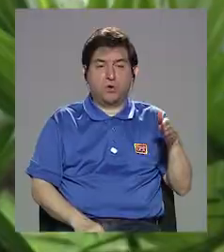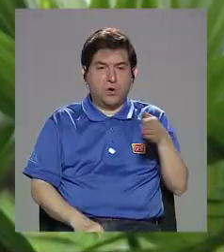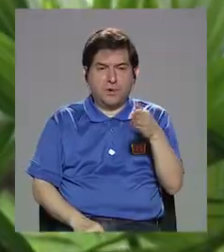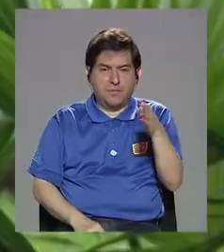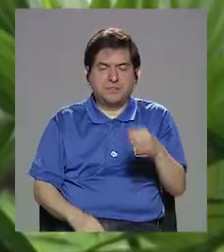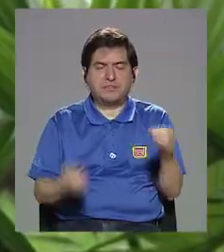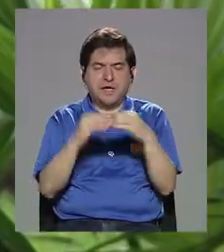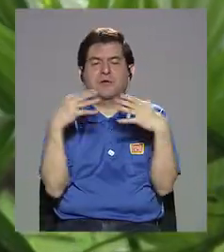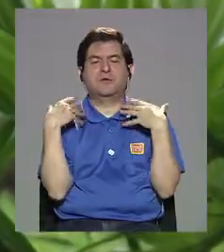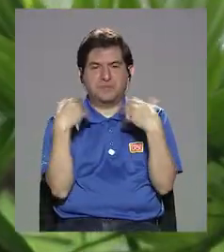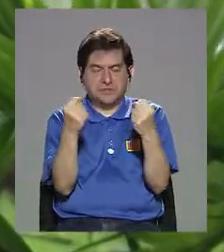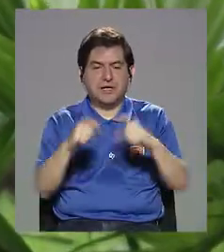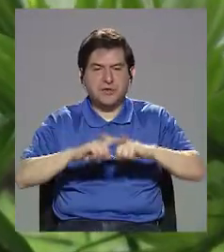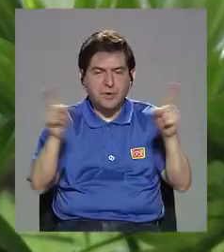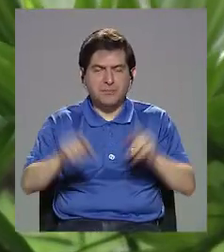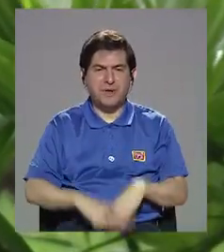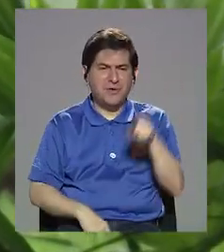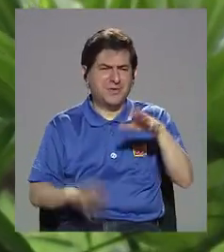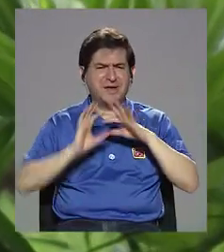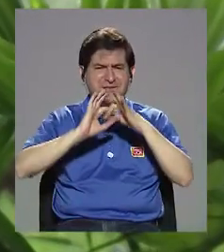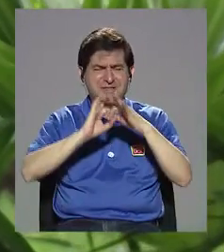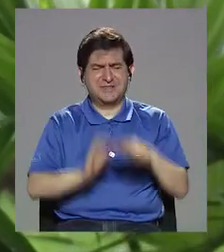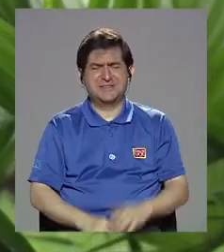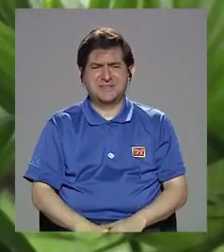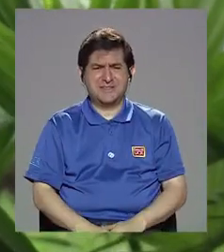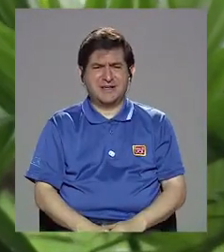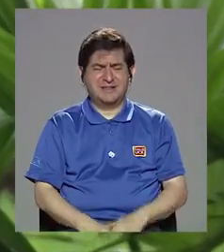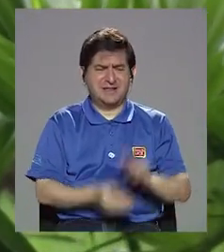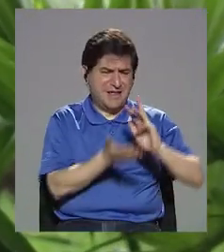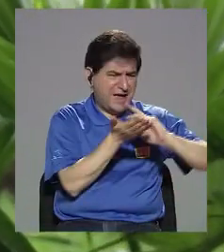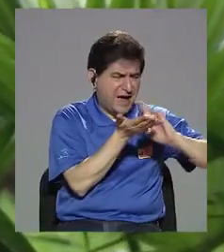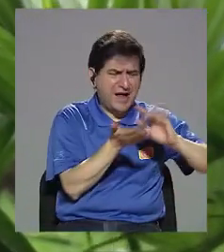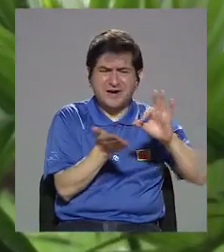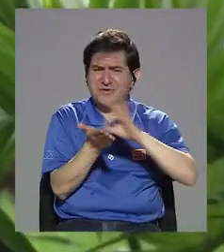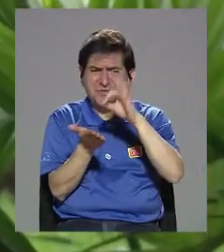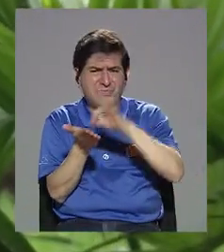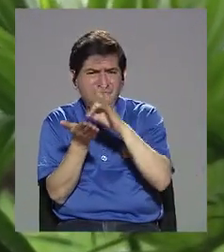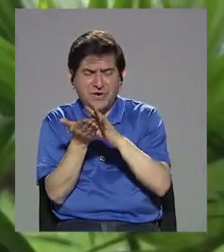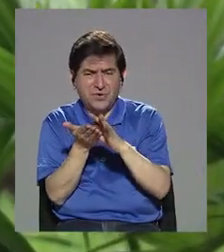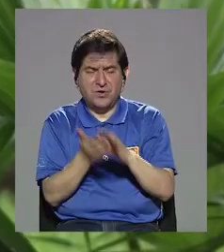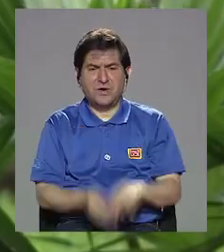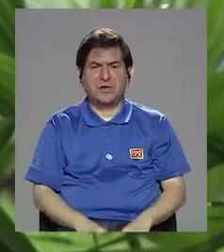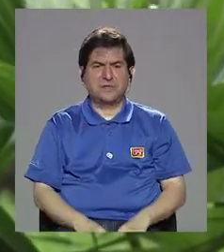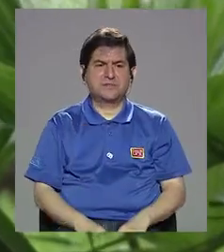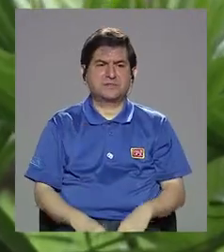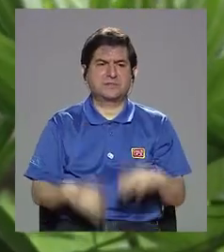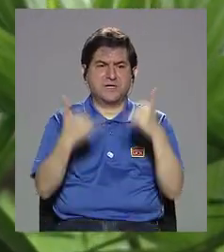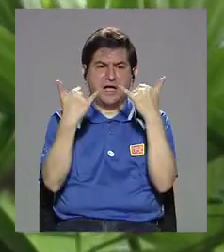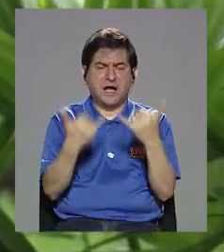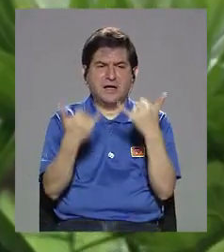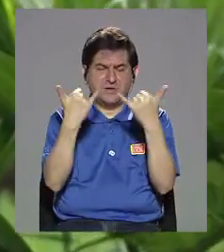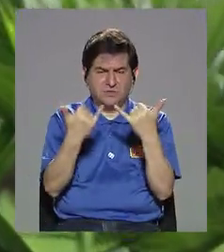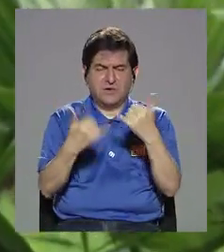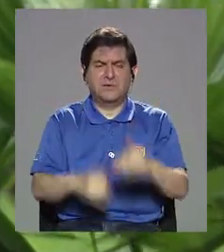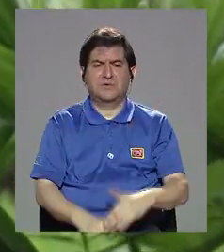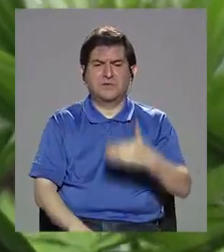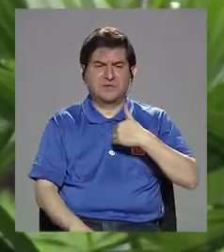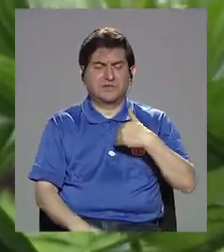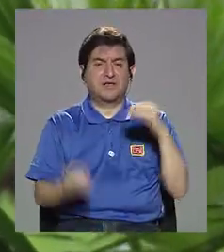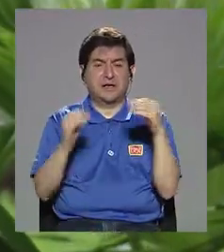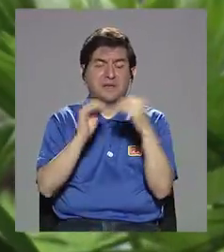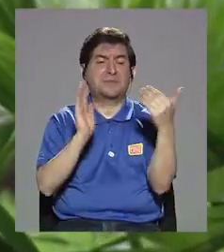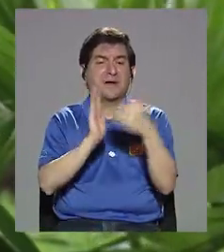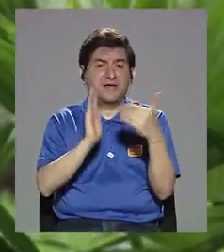digamos, más saludable, pero esa proporción de arroz a frijoles es relativamente lo que en este momento es más